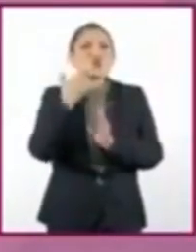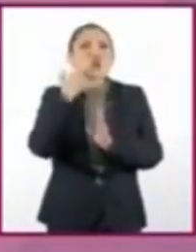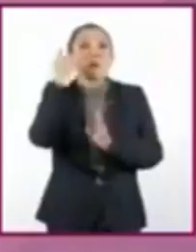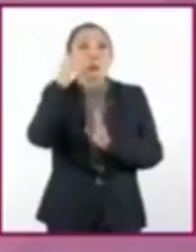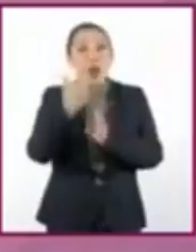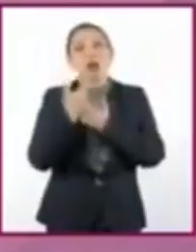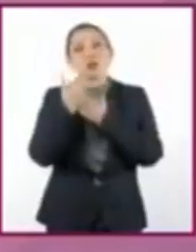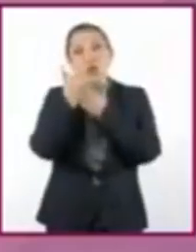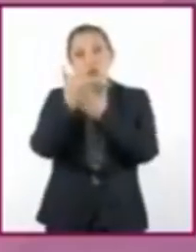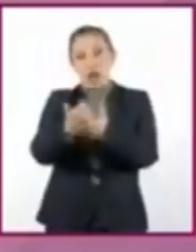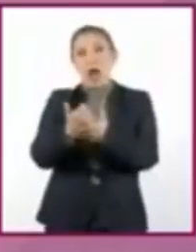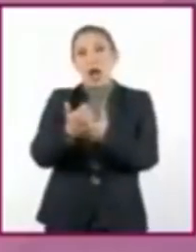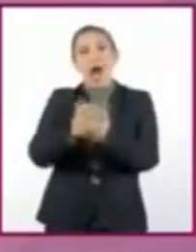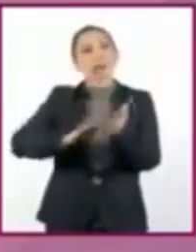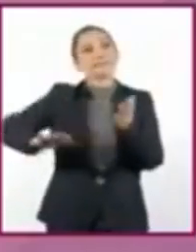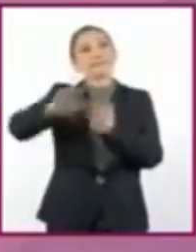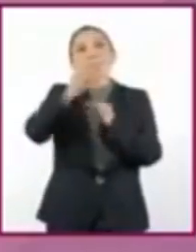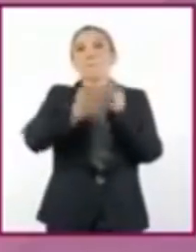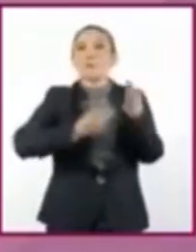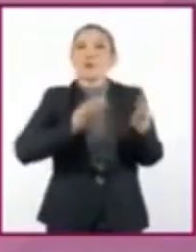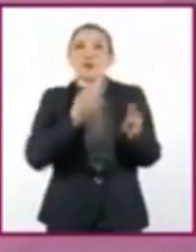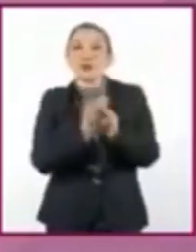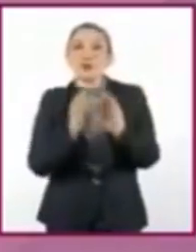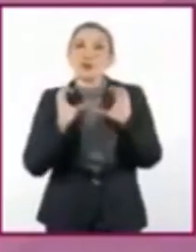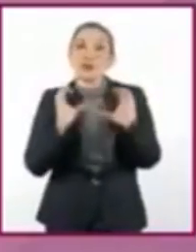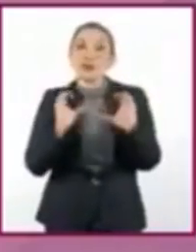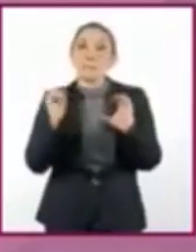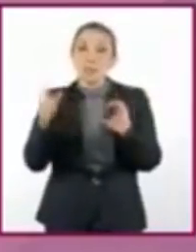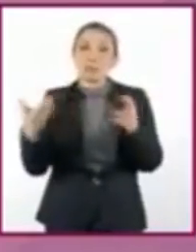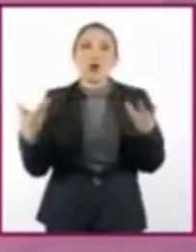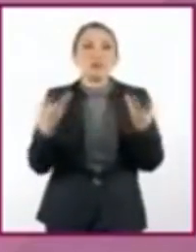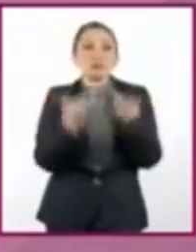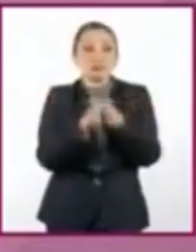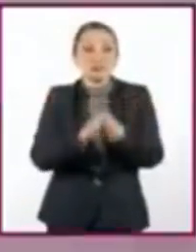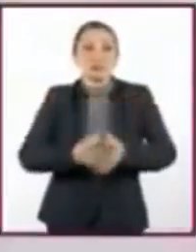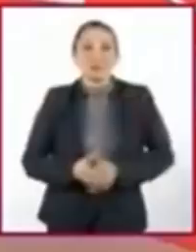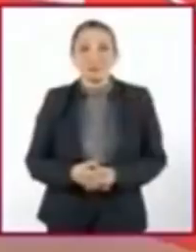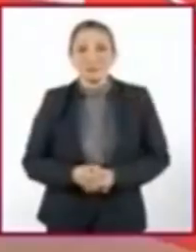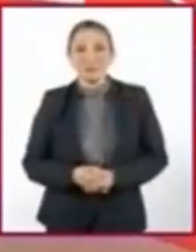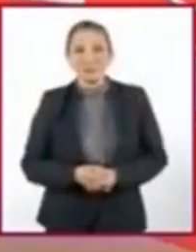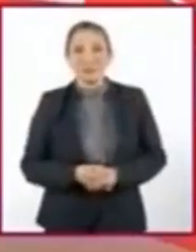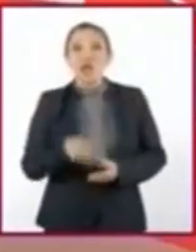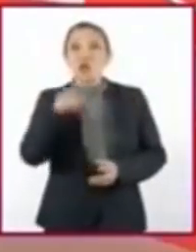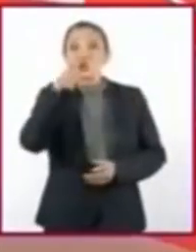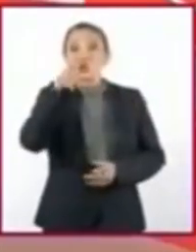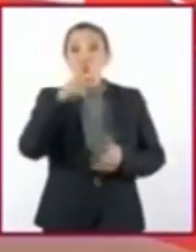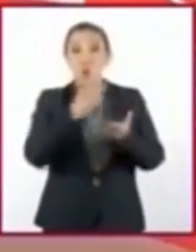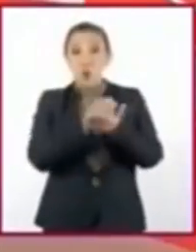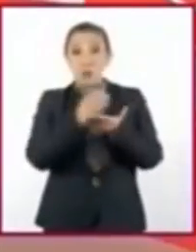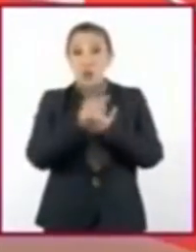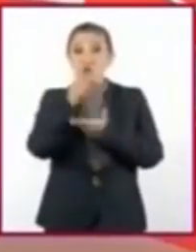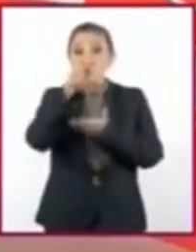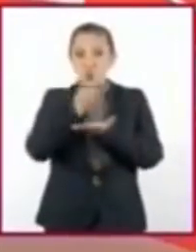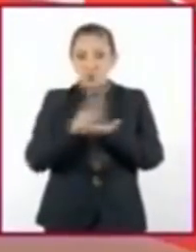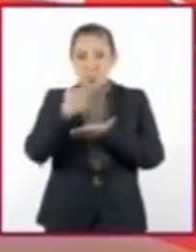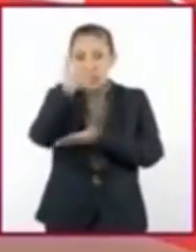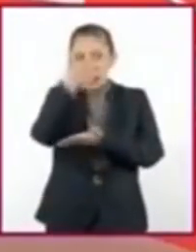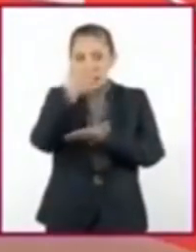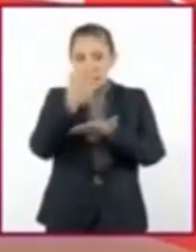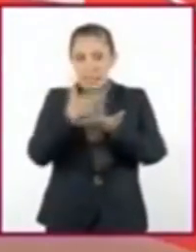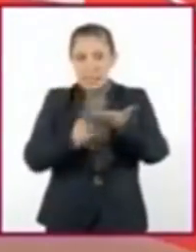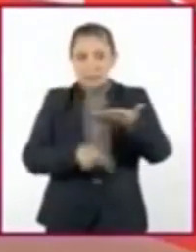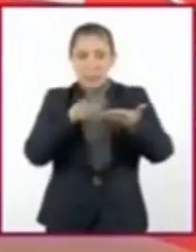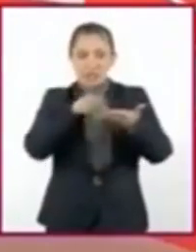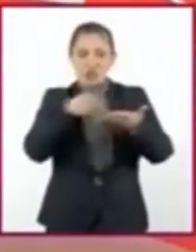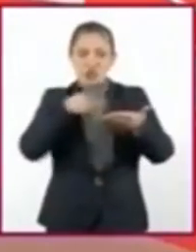contribuir a la salud del planeta del que formamos parte. En su cuaderno, escriban un listado respecto